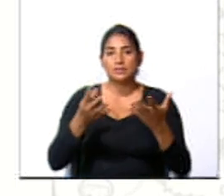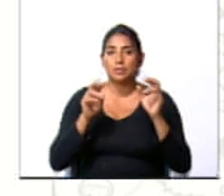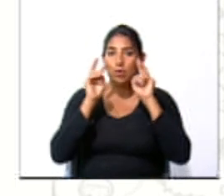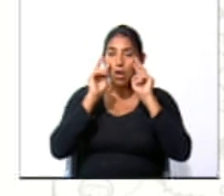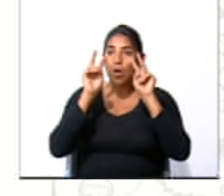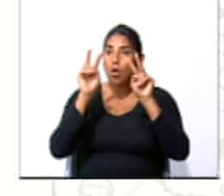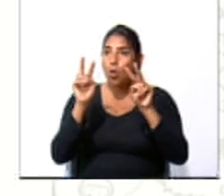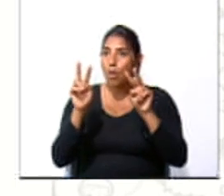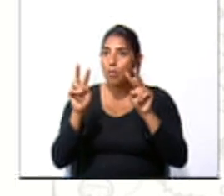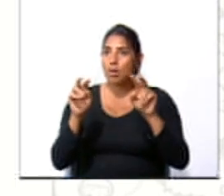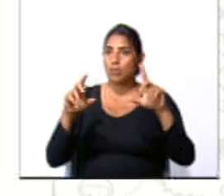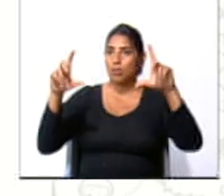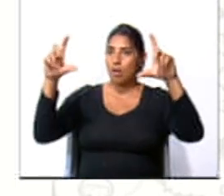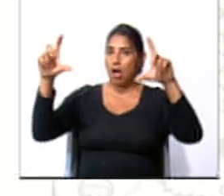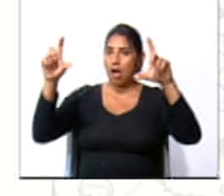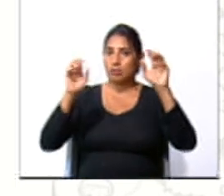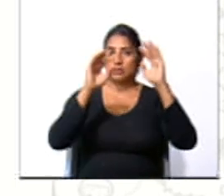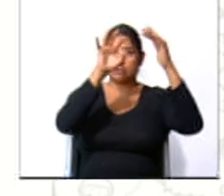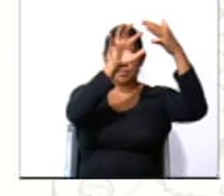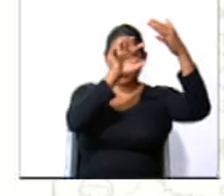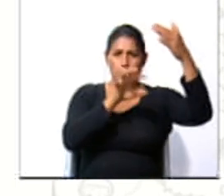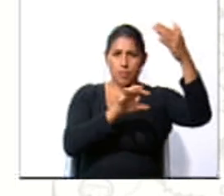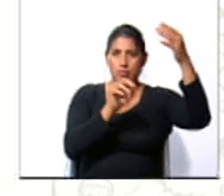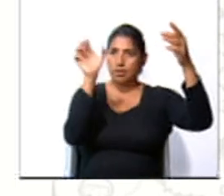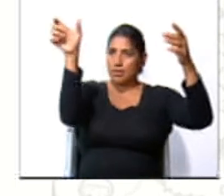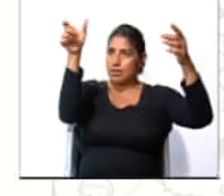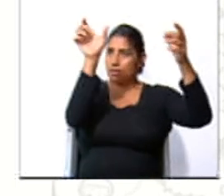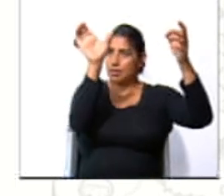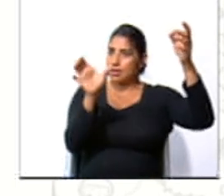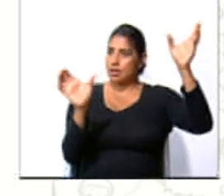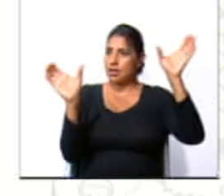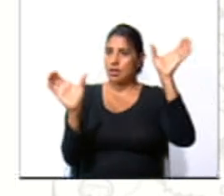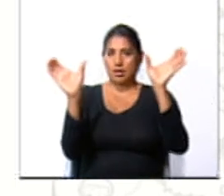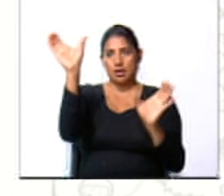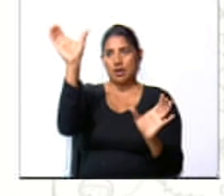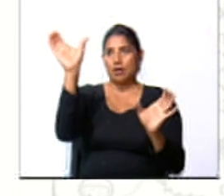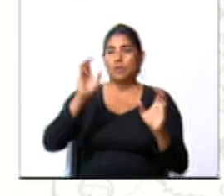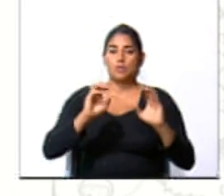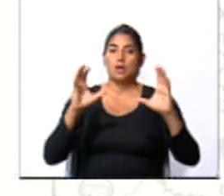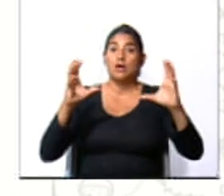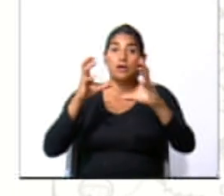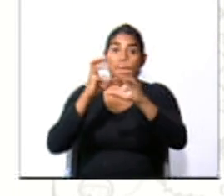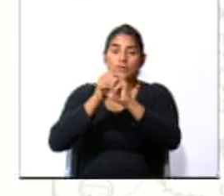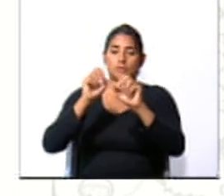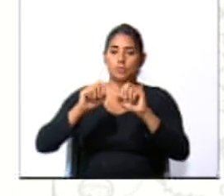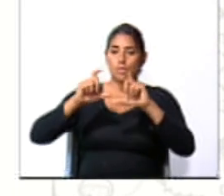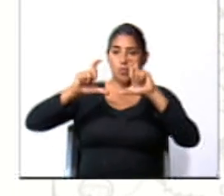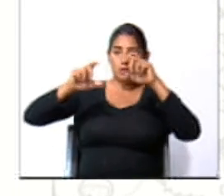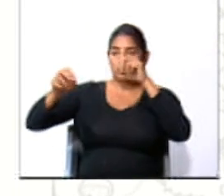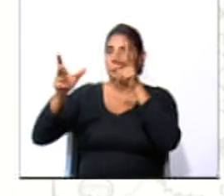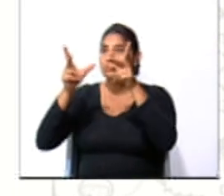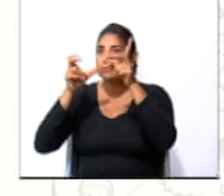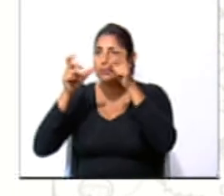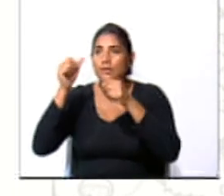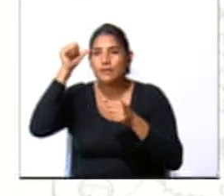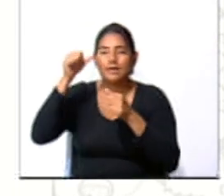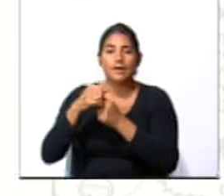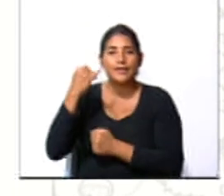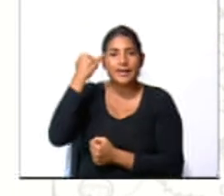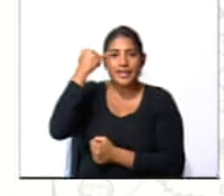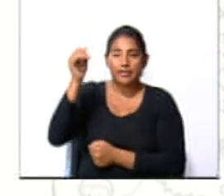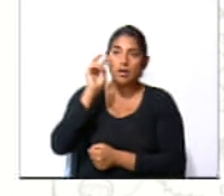en un esquema. Vean la diferencia. En este caso se ve mucho más resumido, mucho más atractivo y nos estamos